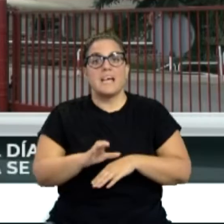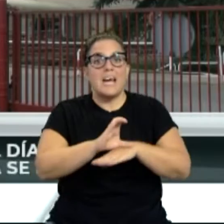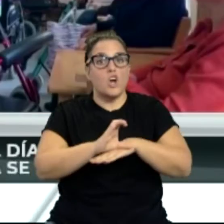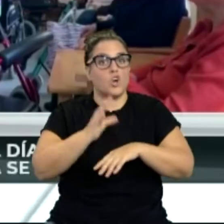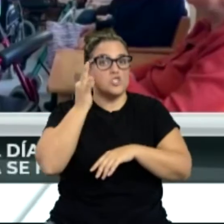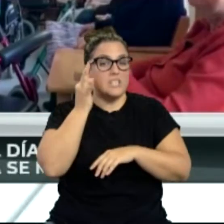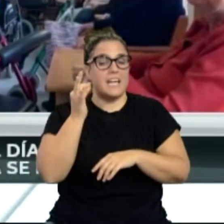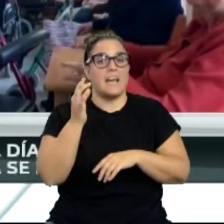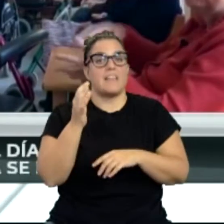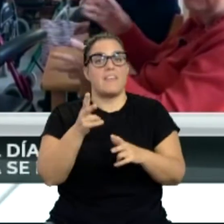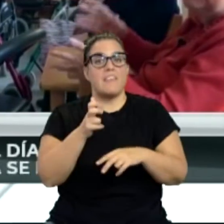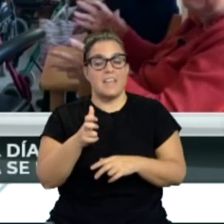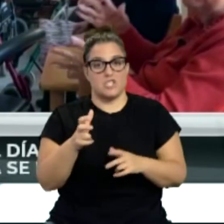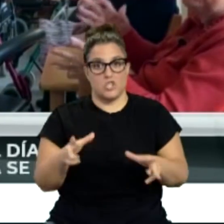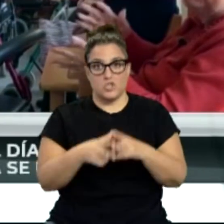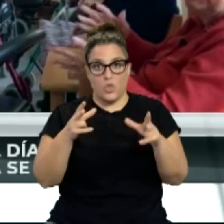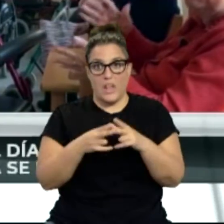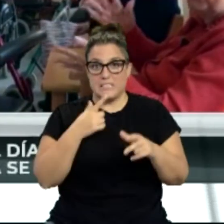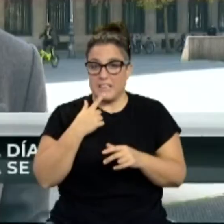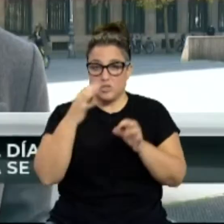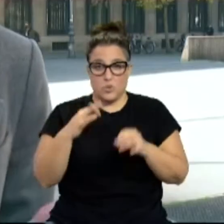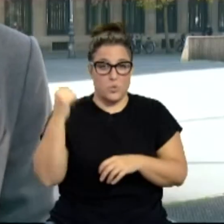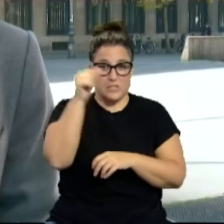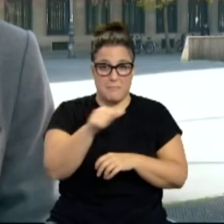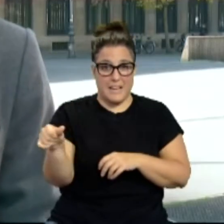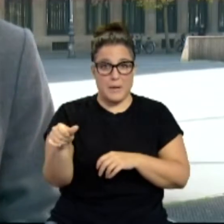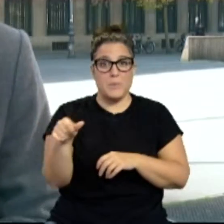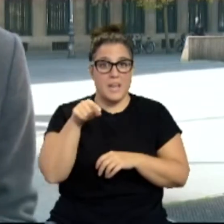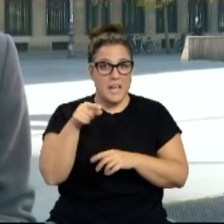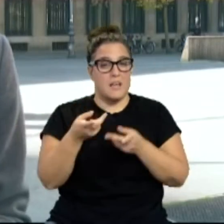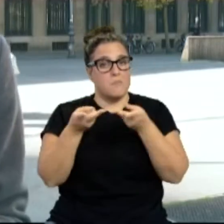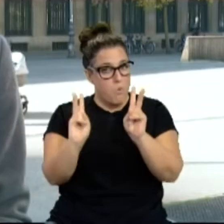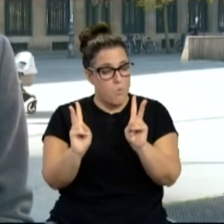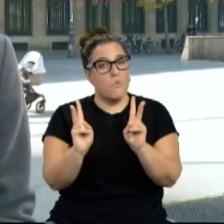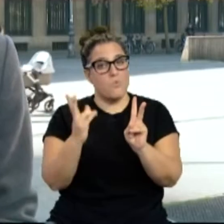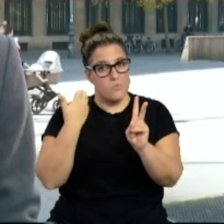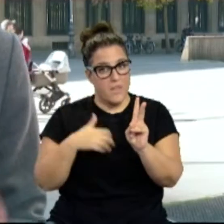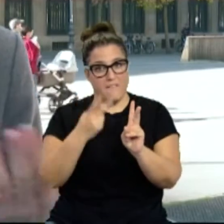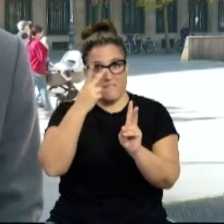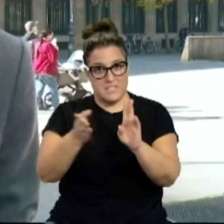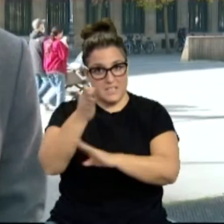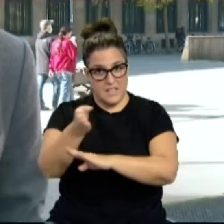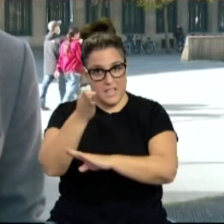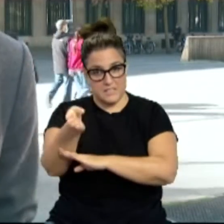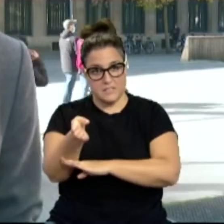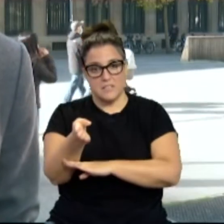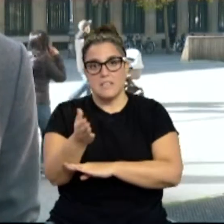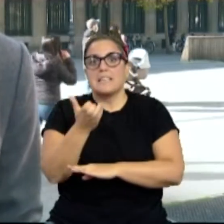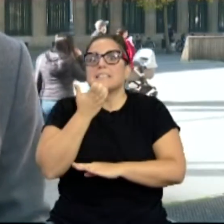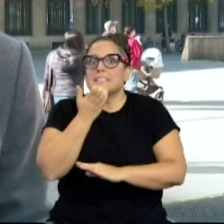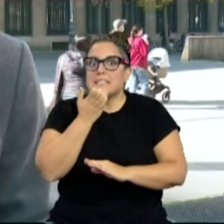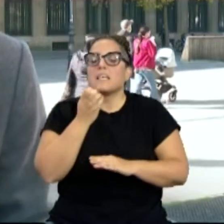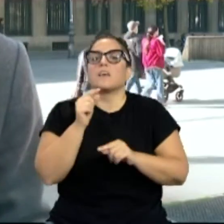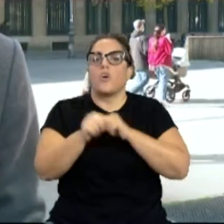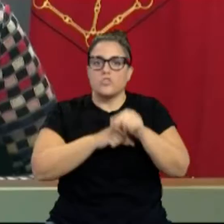Derechos Sociales, Mari Carmen Maestú, será la próxima semana cuando se puedan permitir esas visitas, siempre que la evolución siga